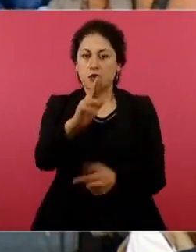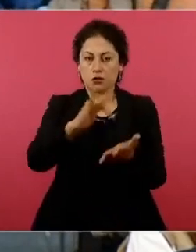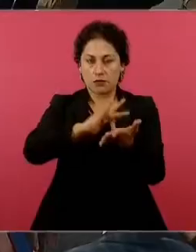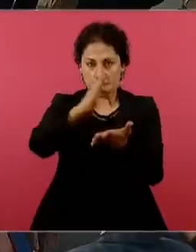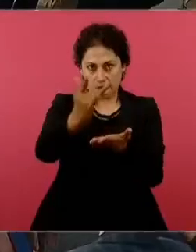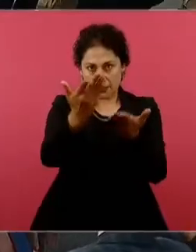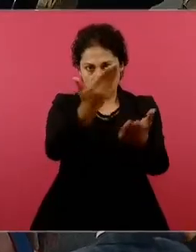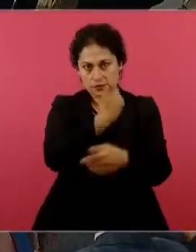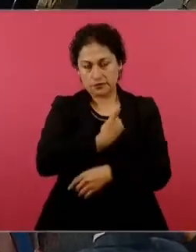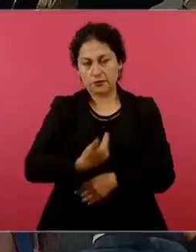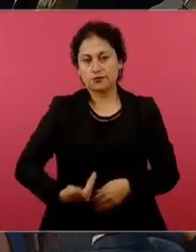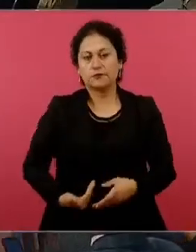presidente. Muy bien. Gracias. Gracias. Gracias. Gracias.